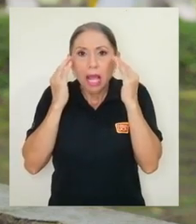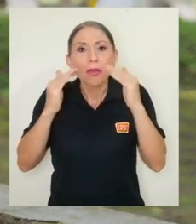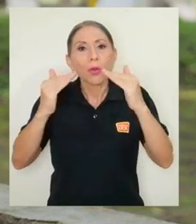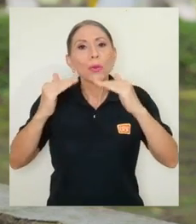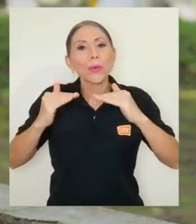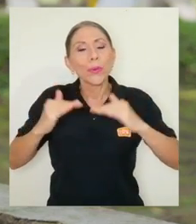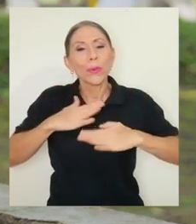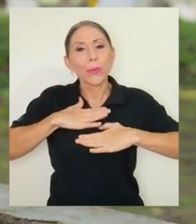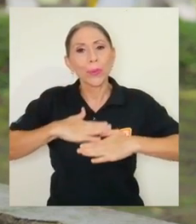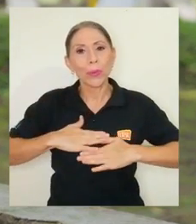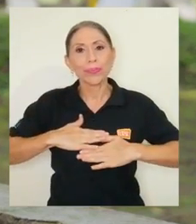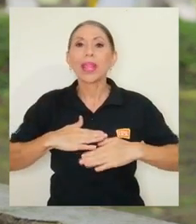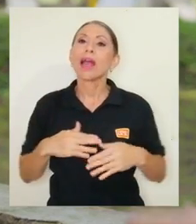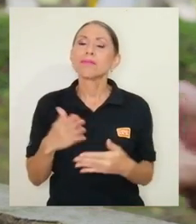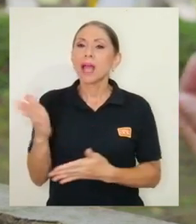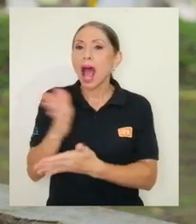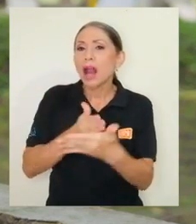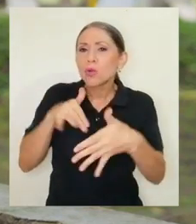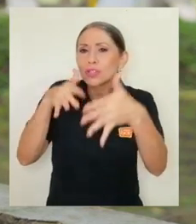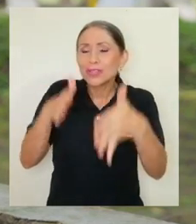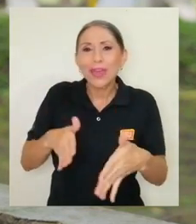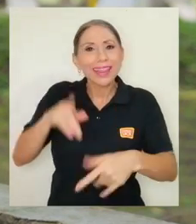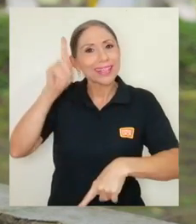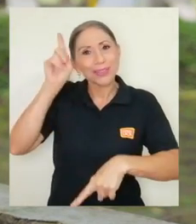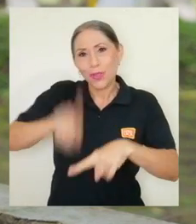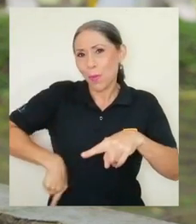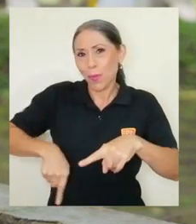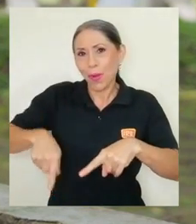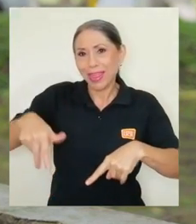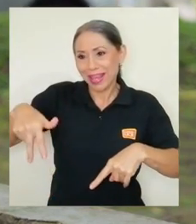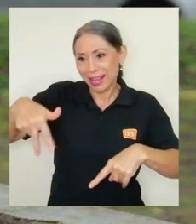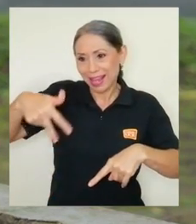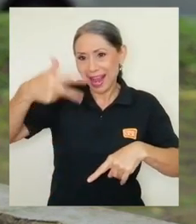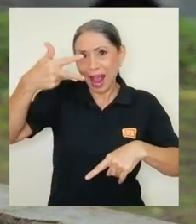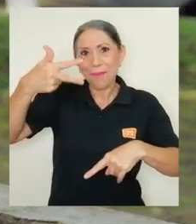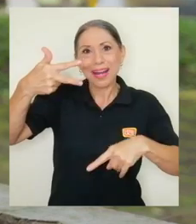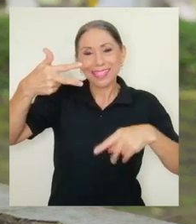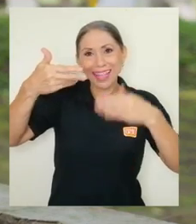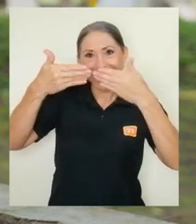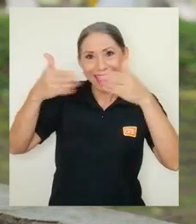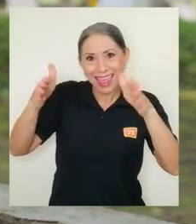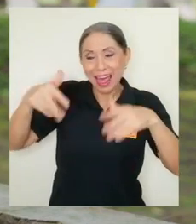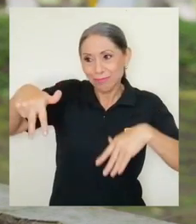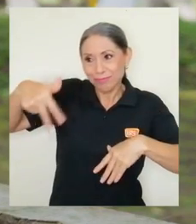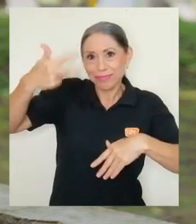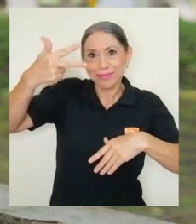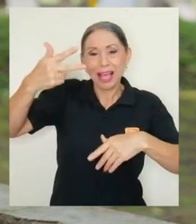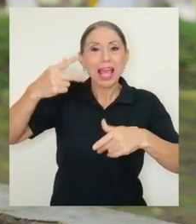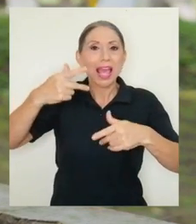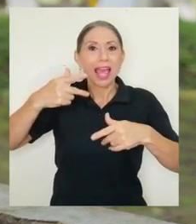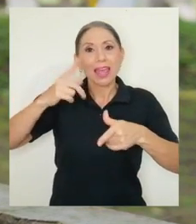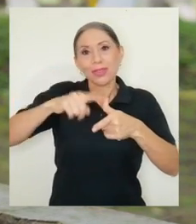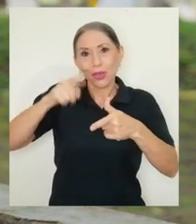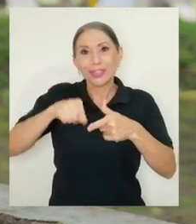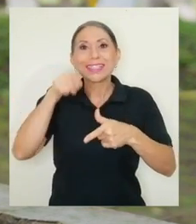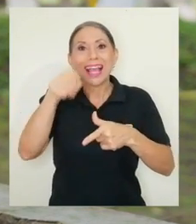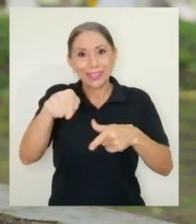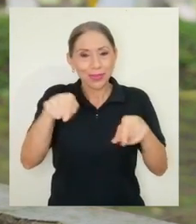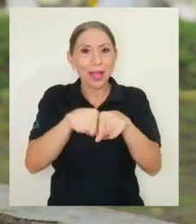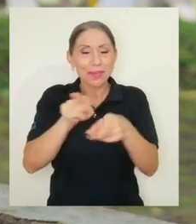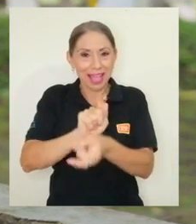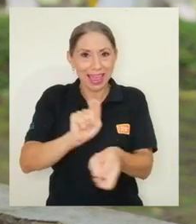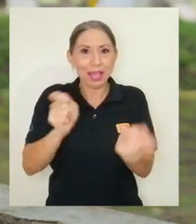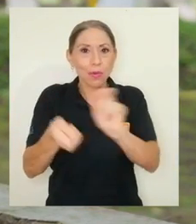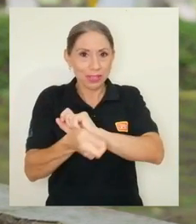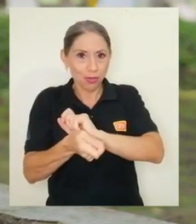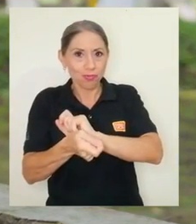estudiantes no pueden mantener su cámara encendida, ¿verdad? Entonces, esa es una adecuación también, que se le